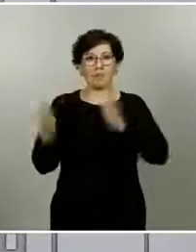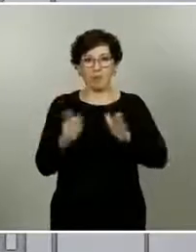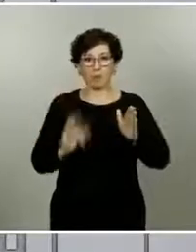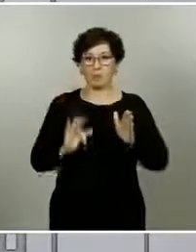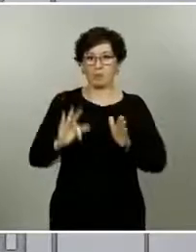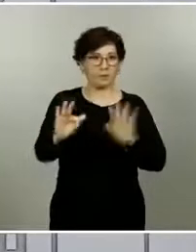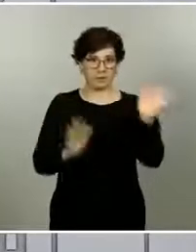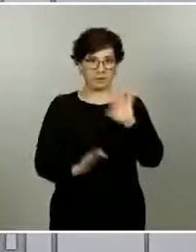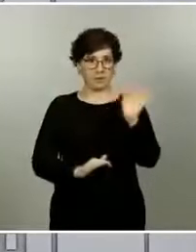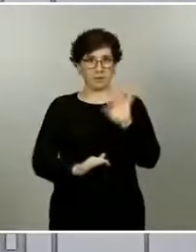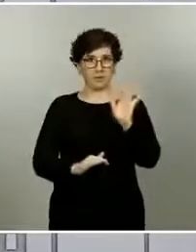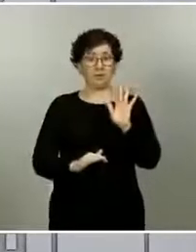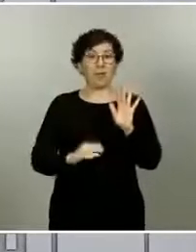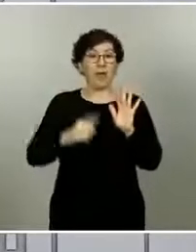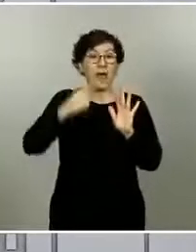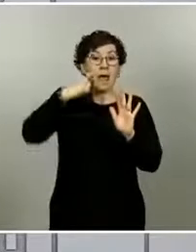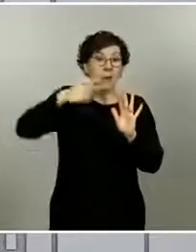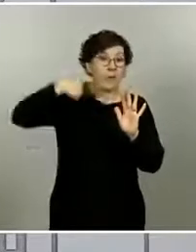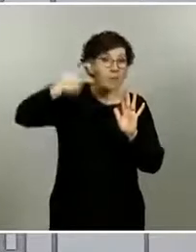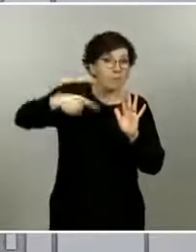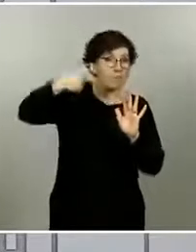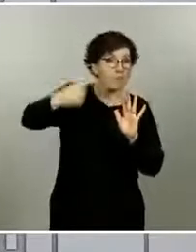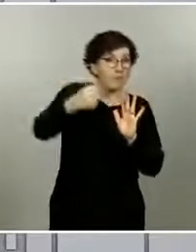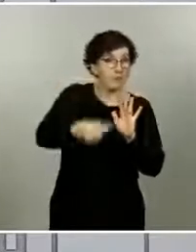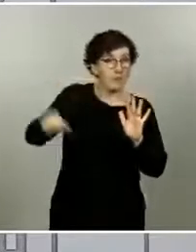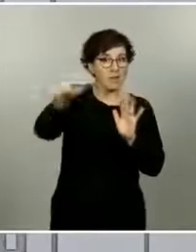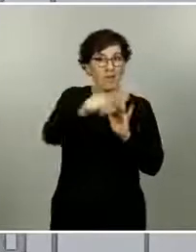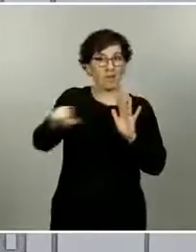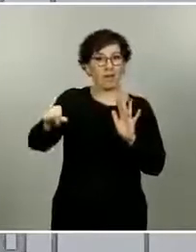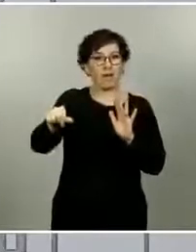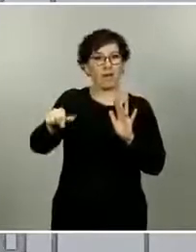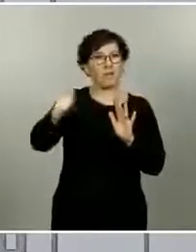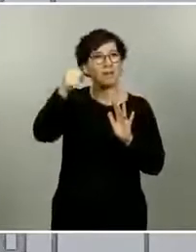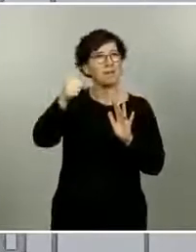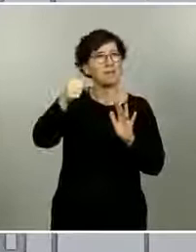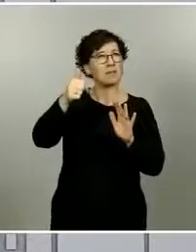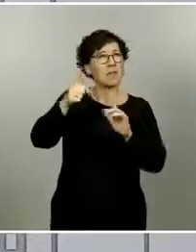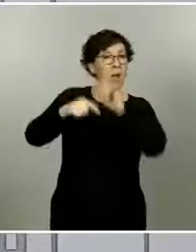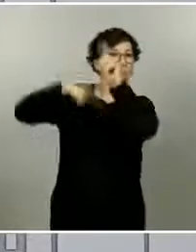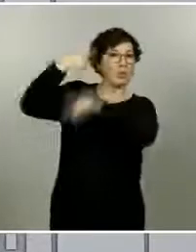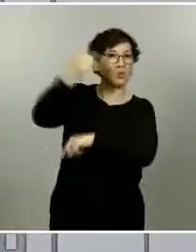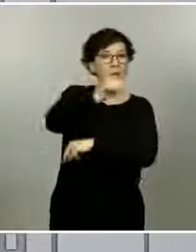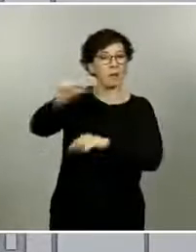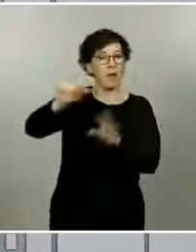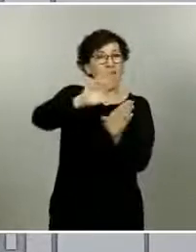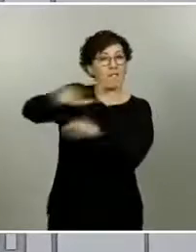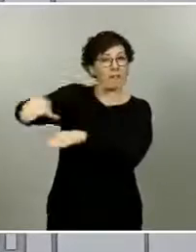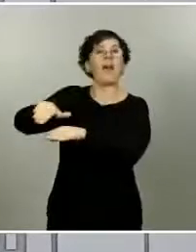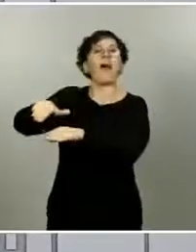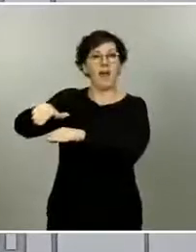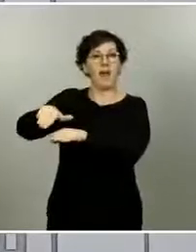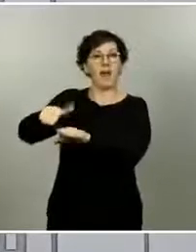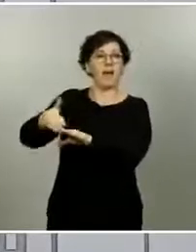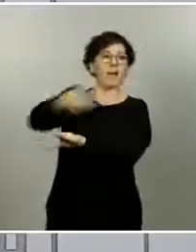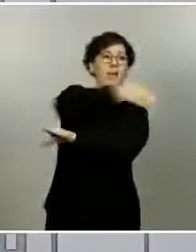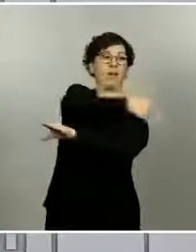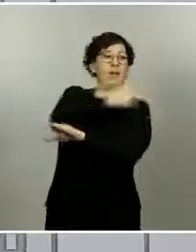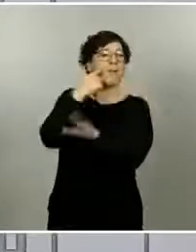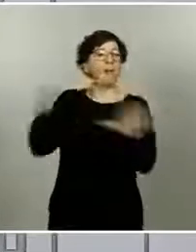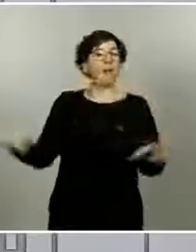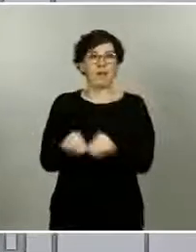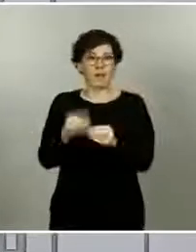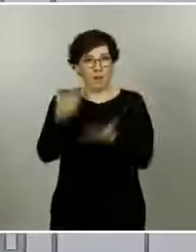de fase. Veremos qué pasa en la siguiente semana y sobre todo a final de la siguiente semana, que es cuando podremos realmente valorarlo.